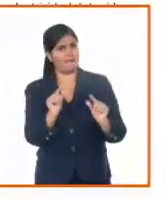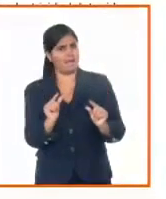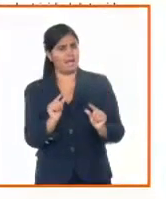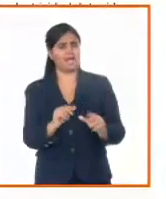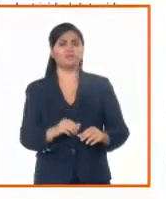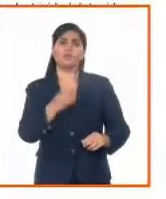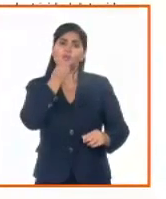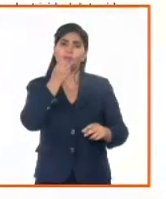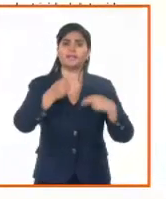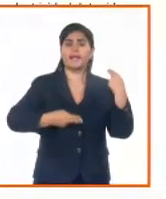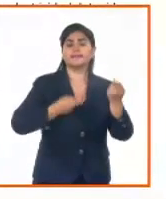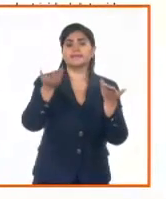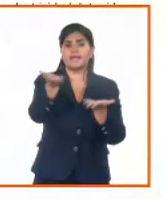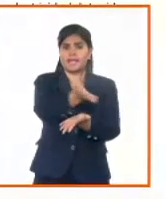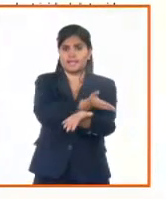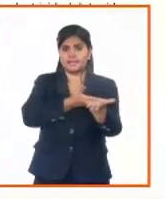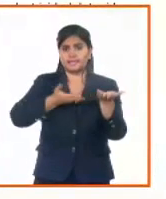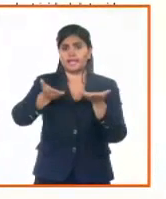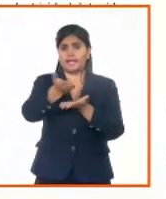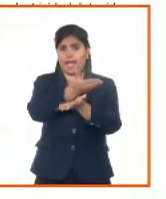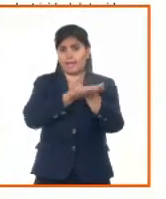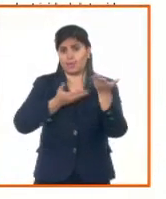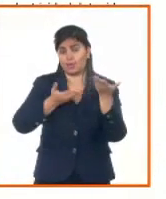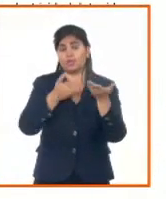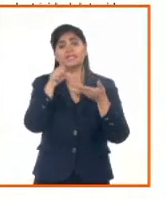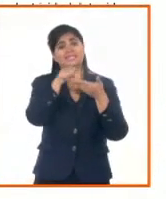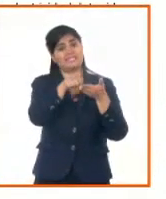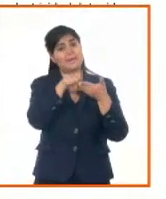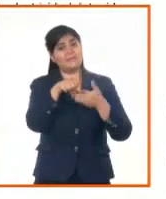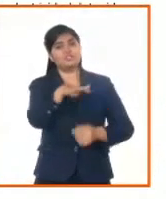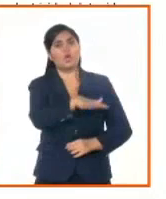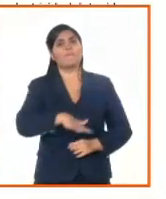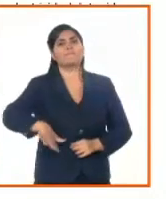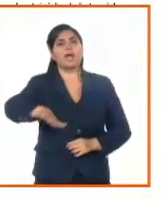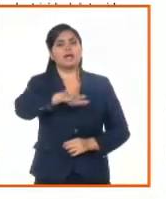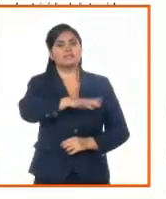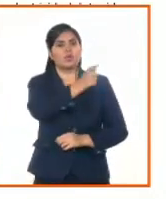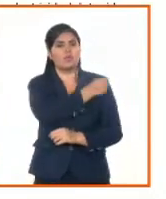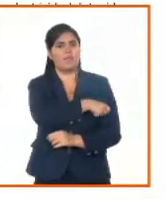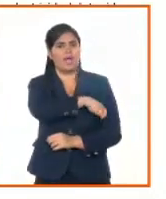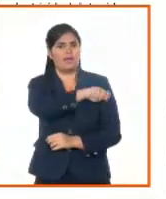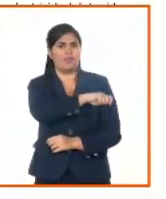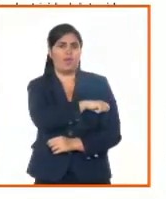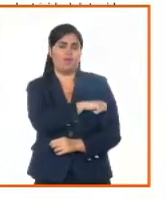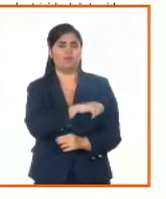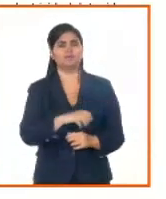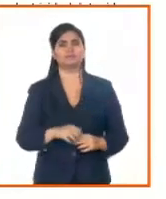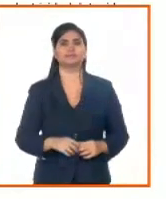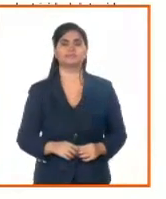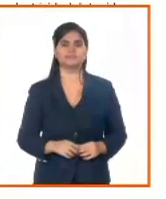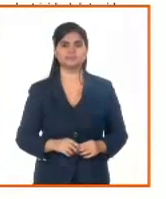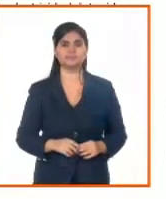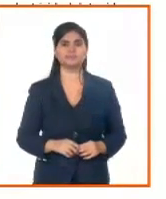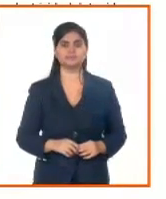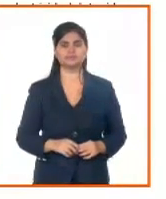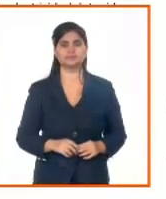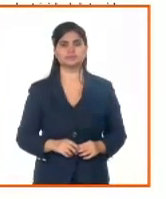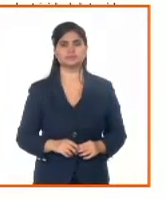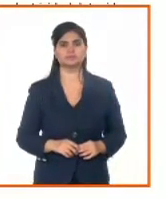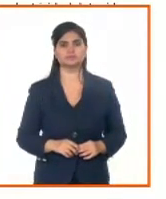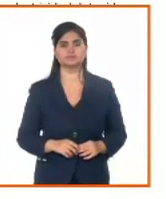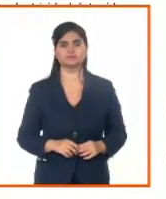intercambio de productos de la canasta básica y bienes intermedios en mejores condiciones para abaratar los costos de dichos productos,